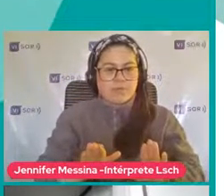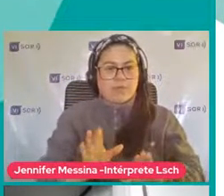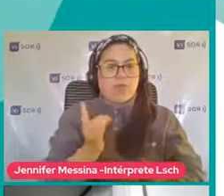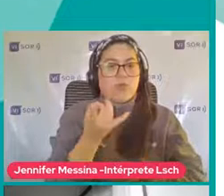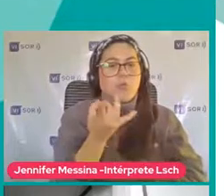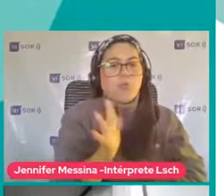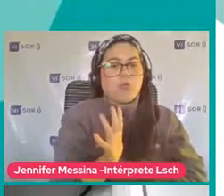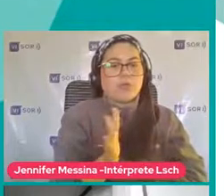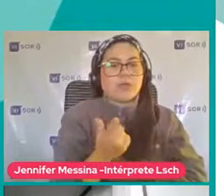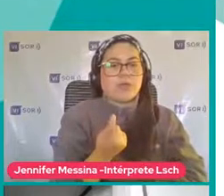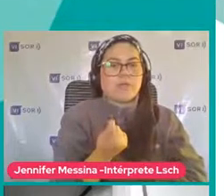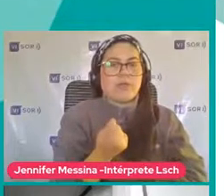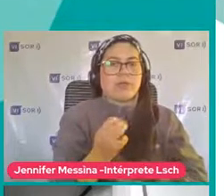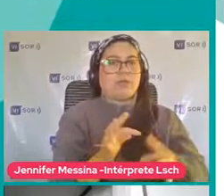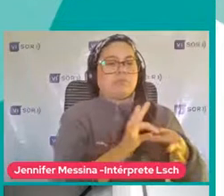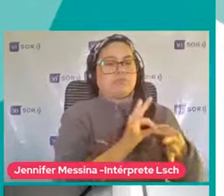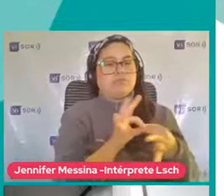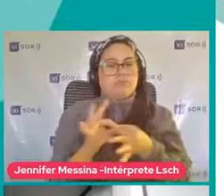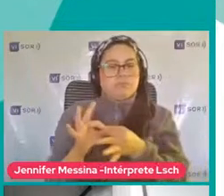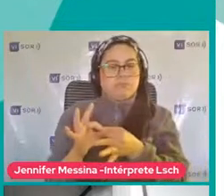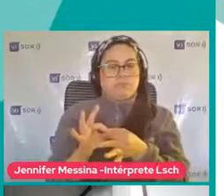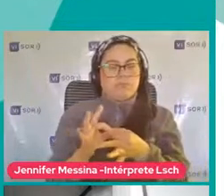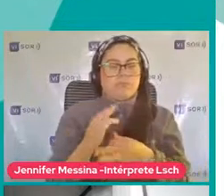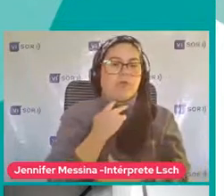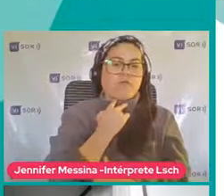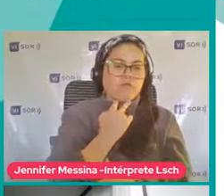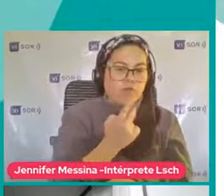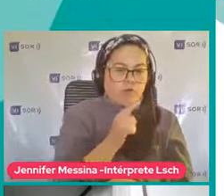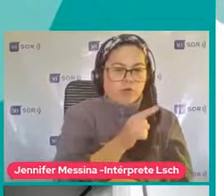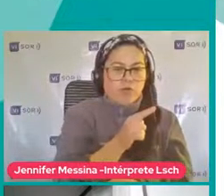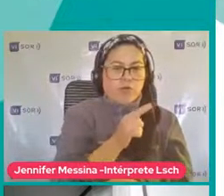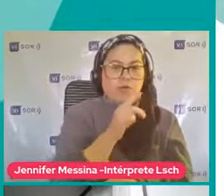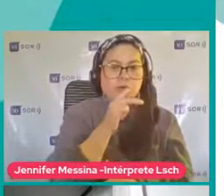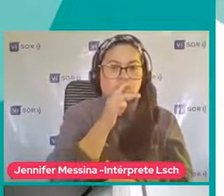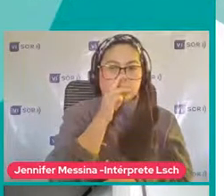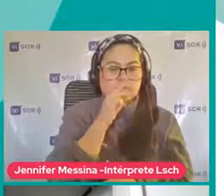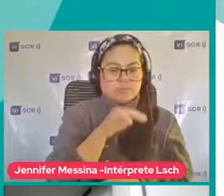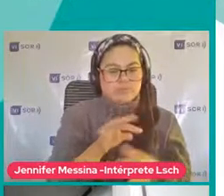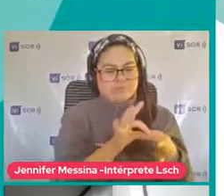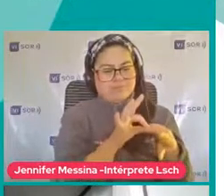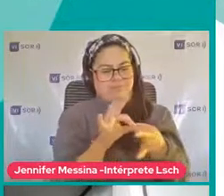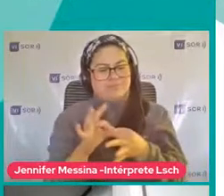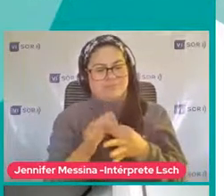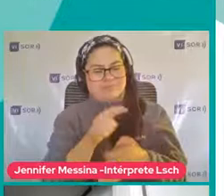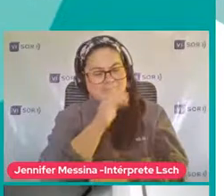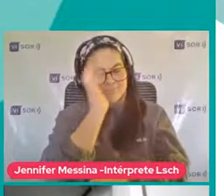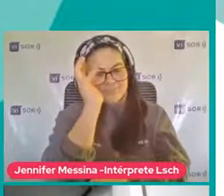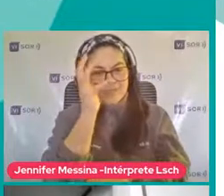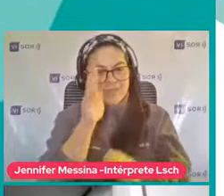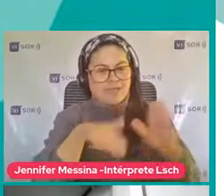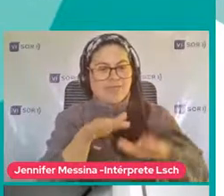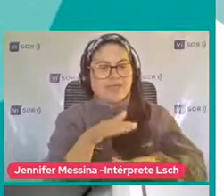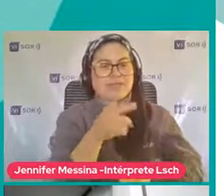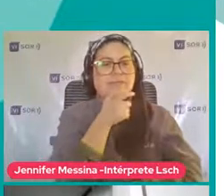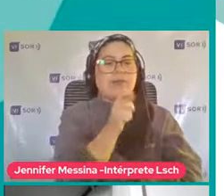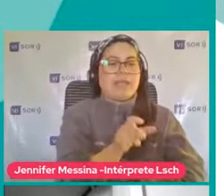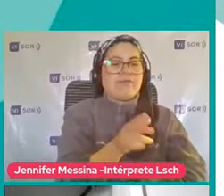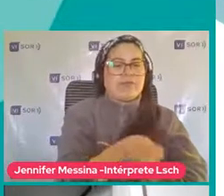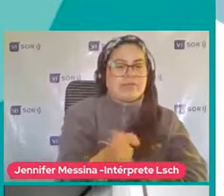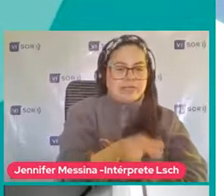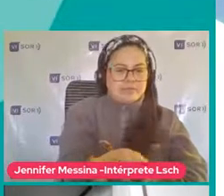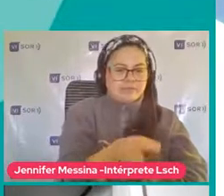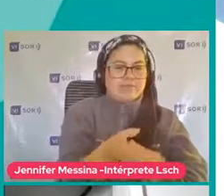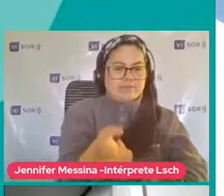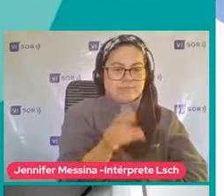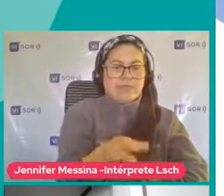un tema Semántico Vocal Sin sentido Muchas veces Y con repeticiones También Tiene